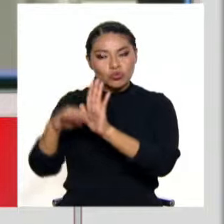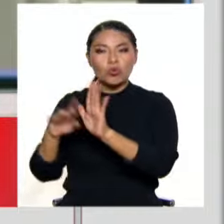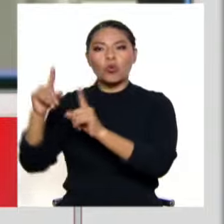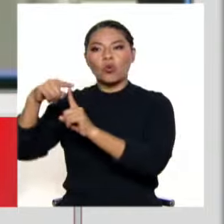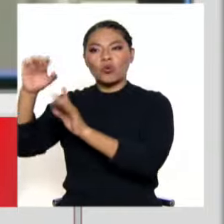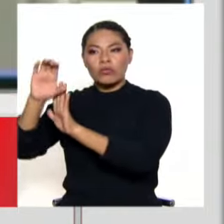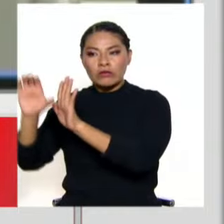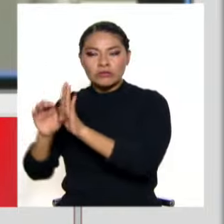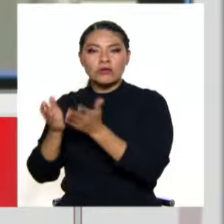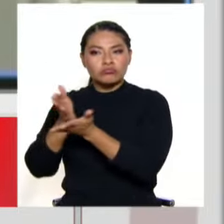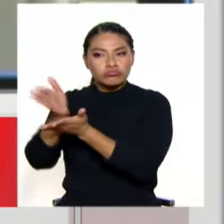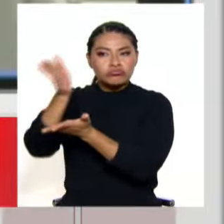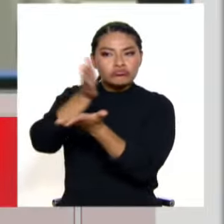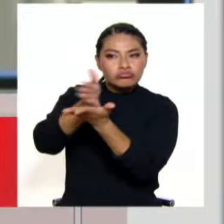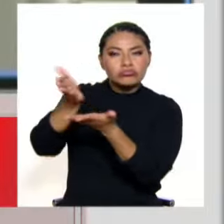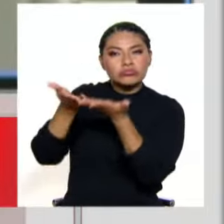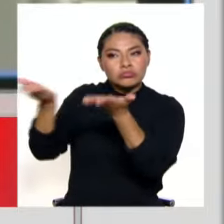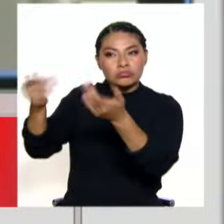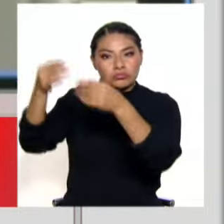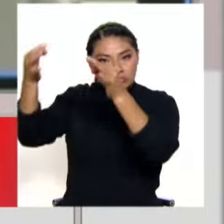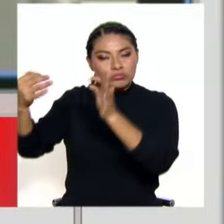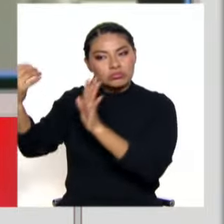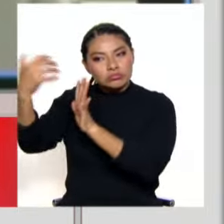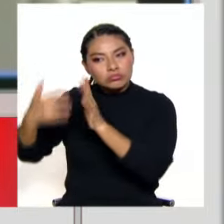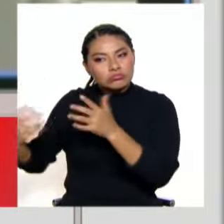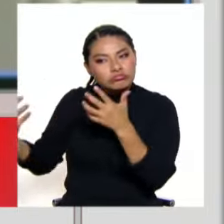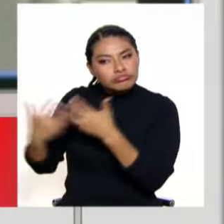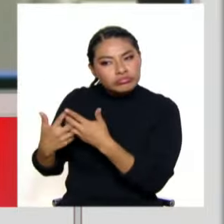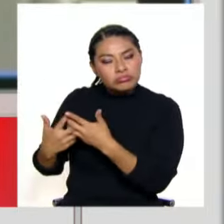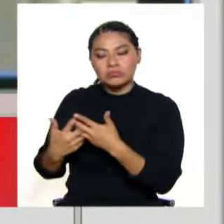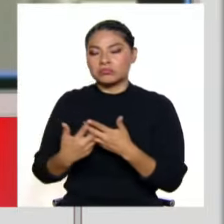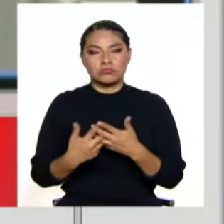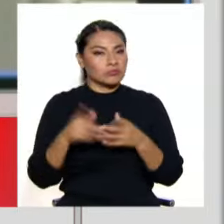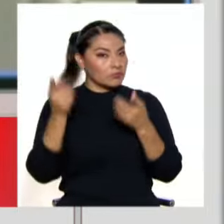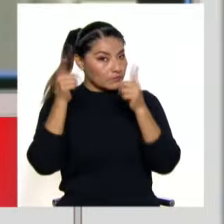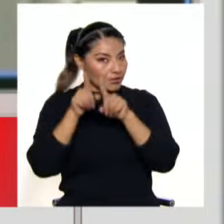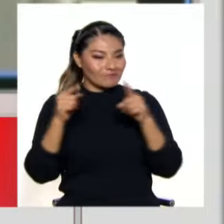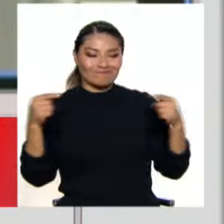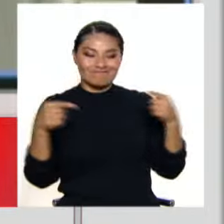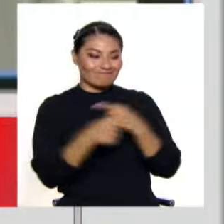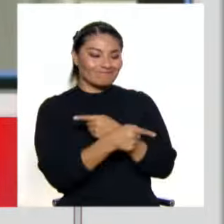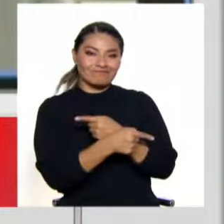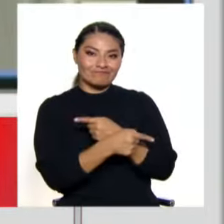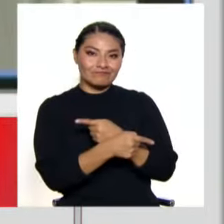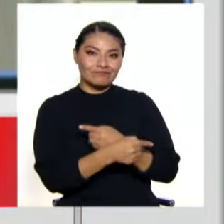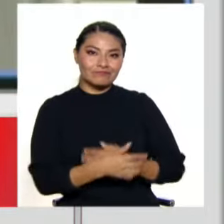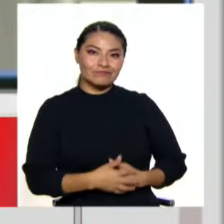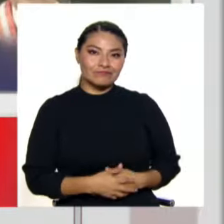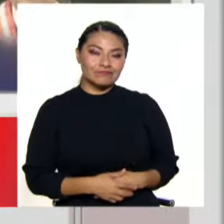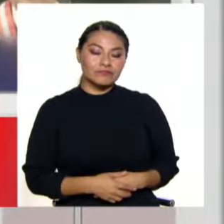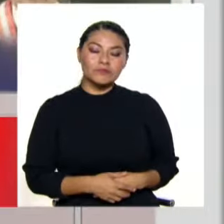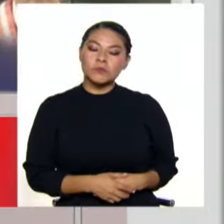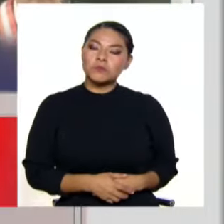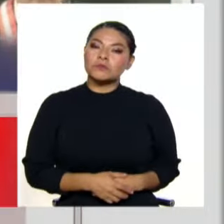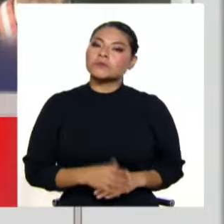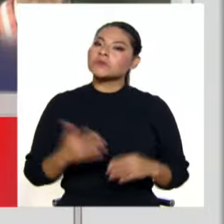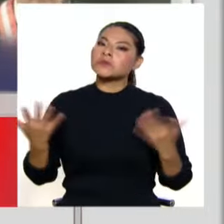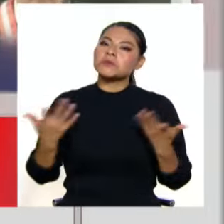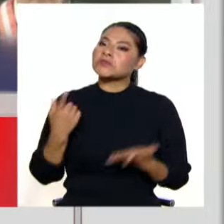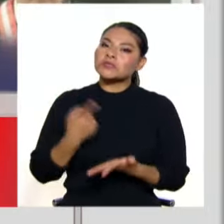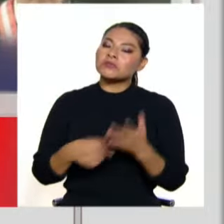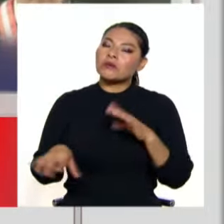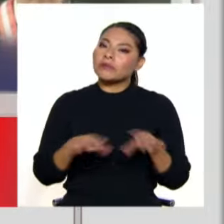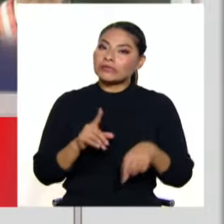en el TC tendría que ver si es que actúan de acuerdo a ley o no. A mi parecer, no ha sido así. ¿Qué pasaría así, en